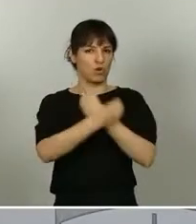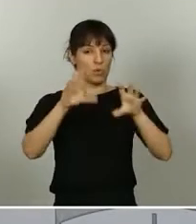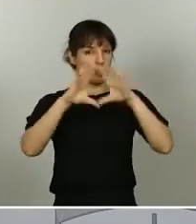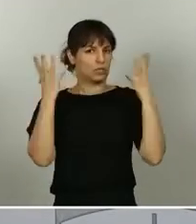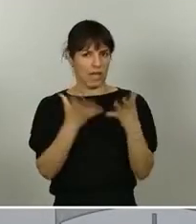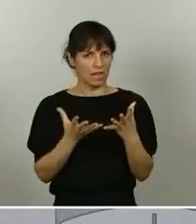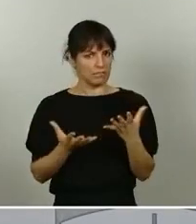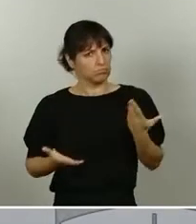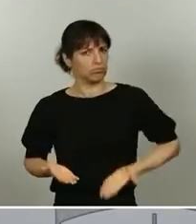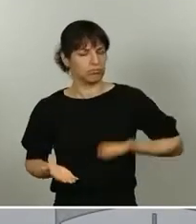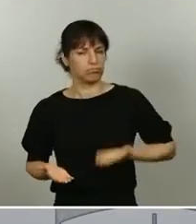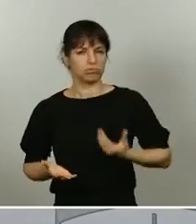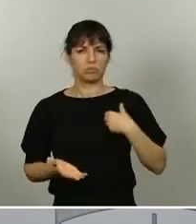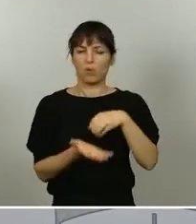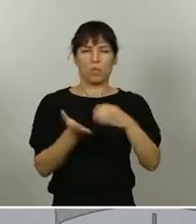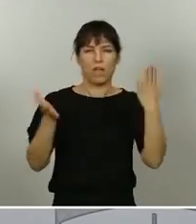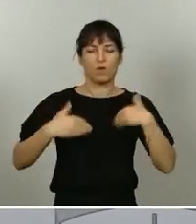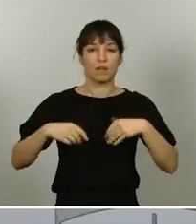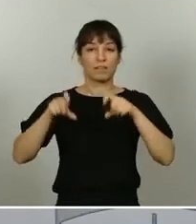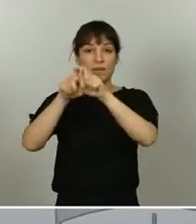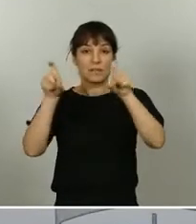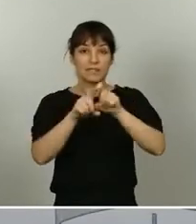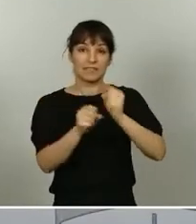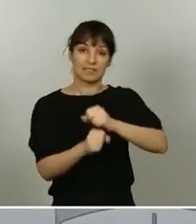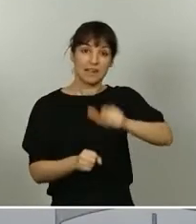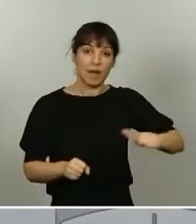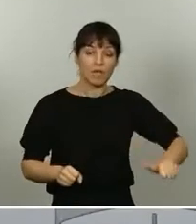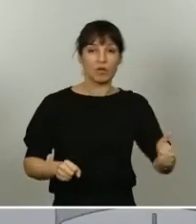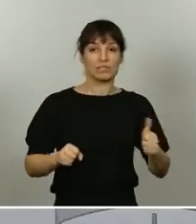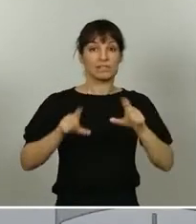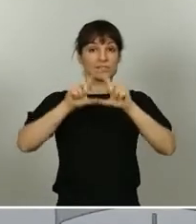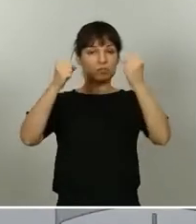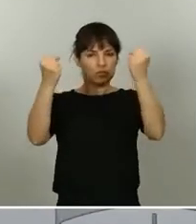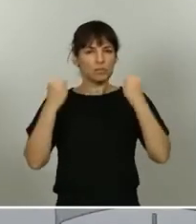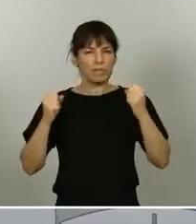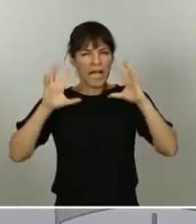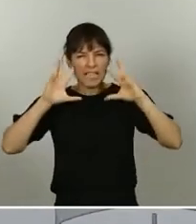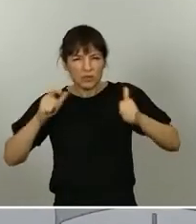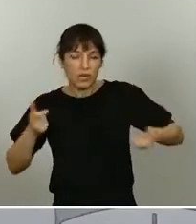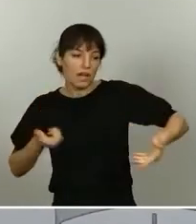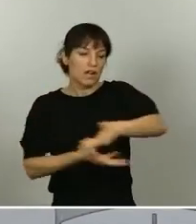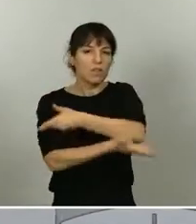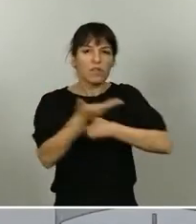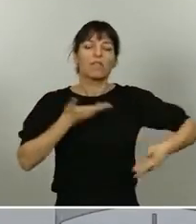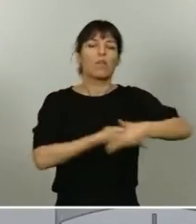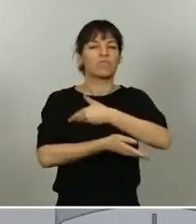esfuerzo conjunto de empresas, trabajadores y lógicamente también instituciones públicas al frente del Gobierno de España, consolidaremos ese